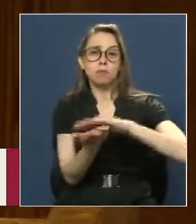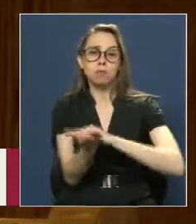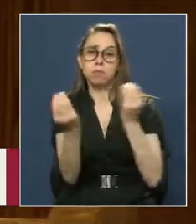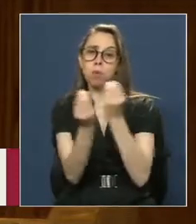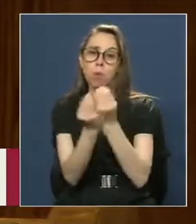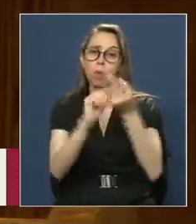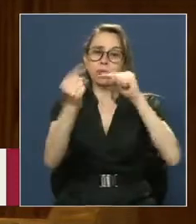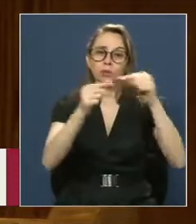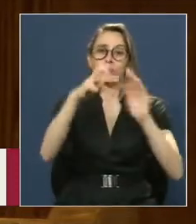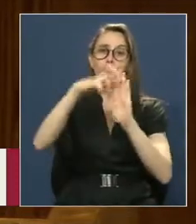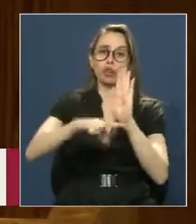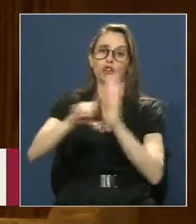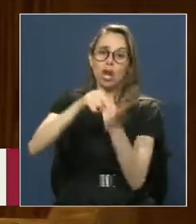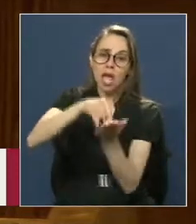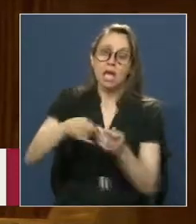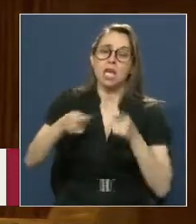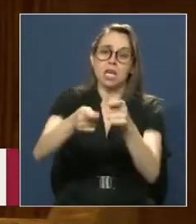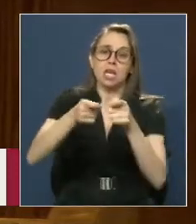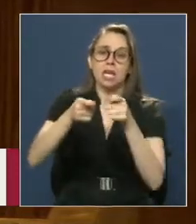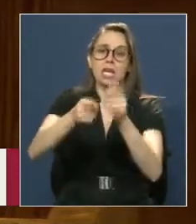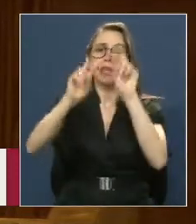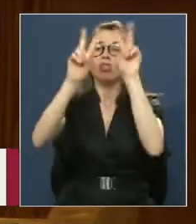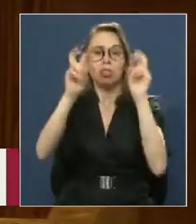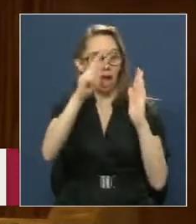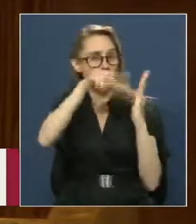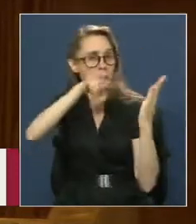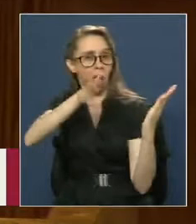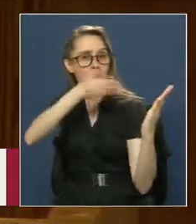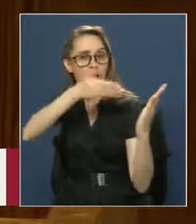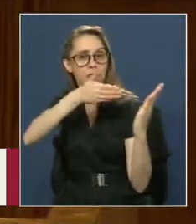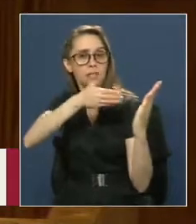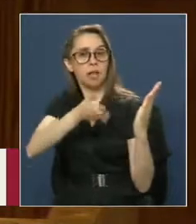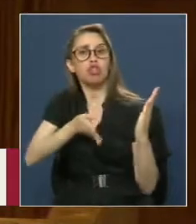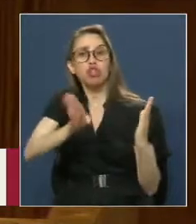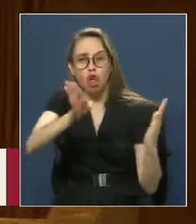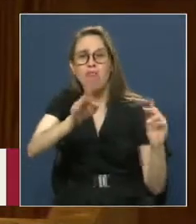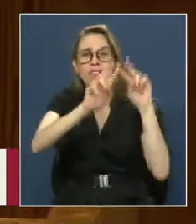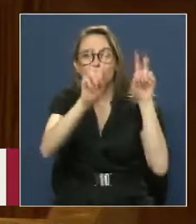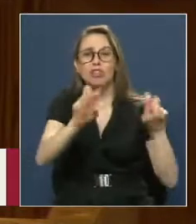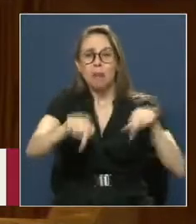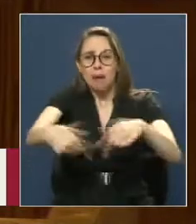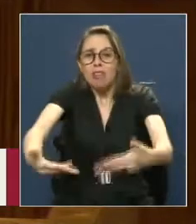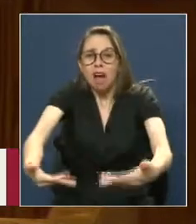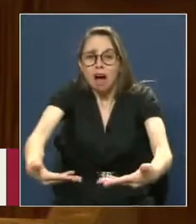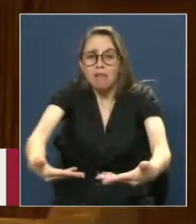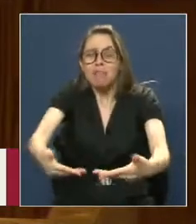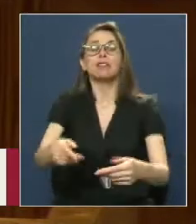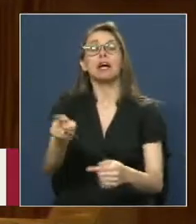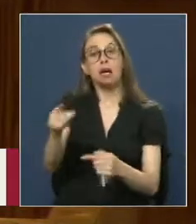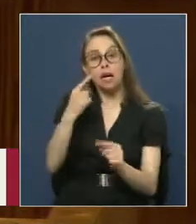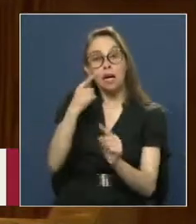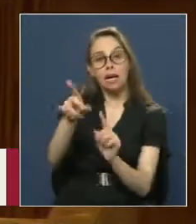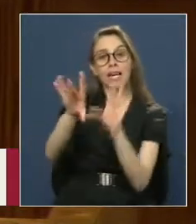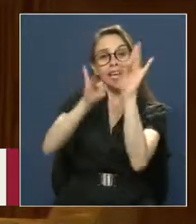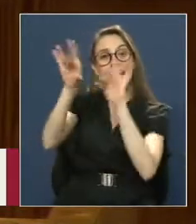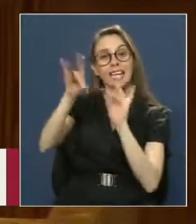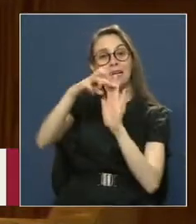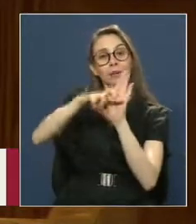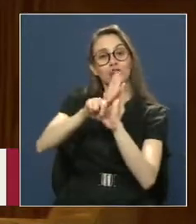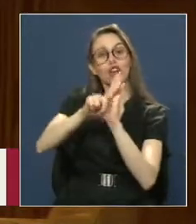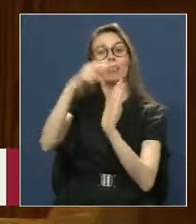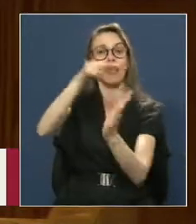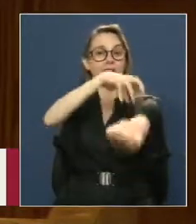Y que En su temática Y propósito Tienen enorme Actualidad Solo escogiendo Aquellas relacionadas Con la región De